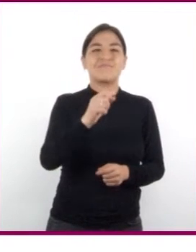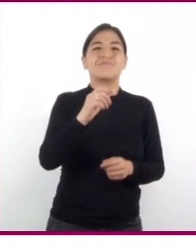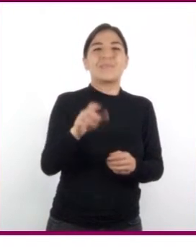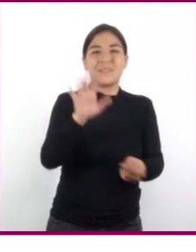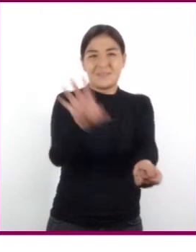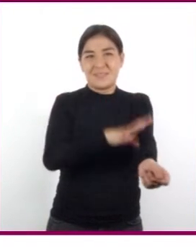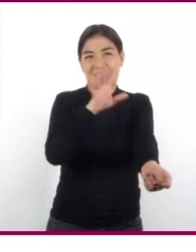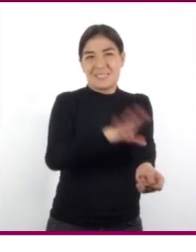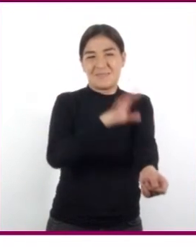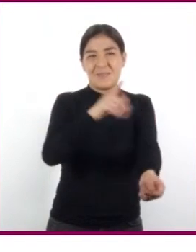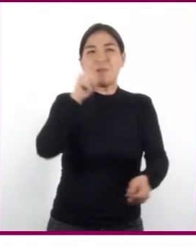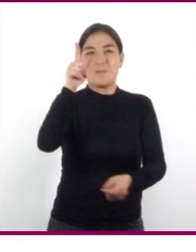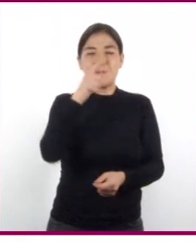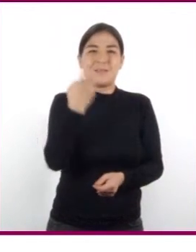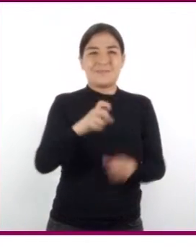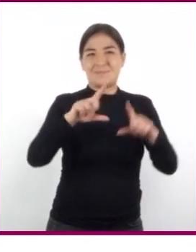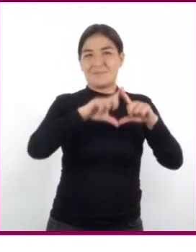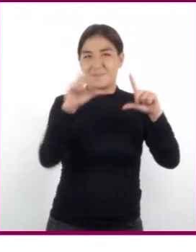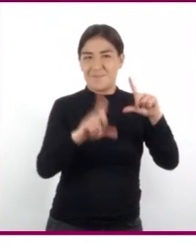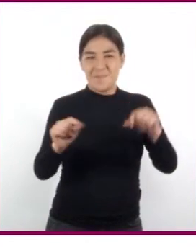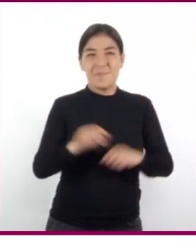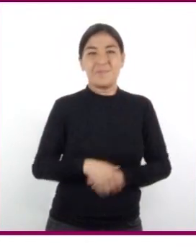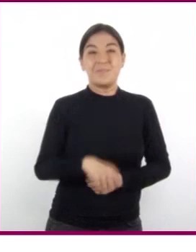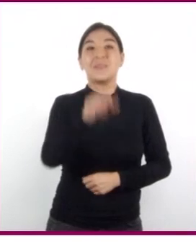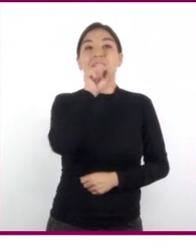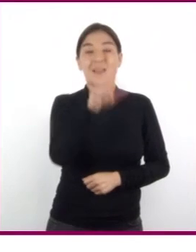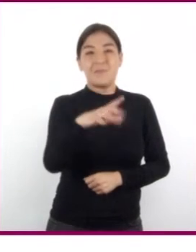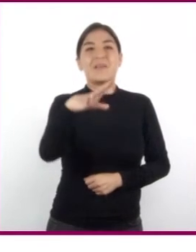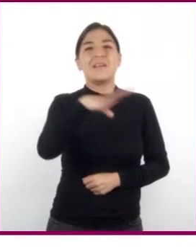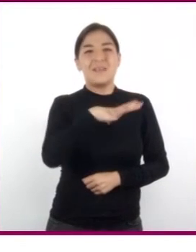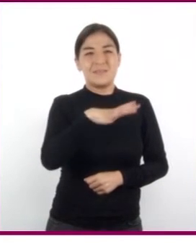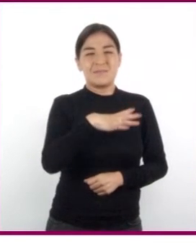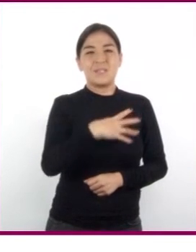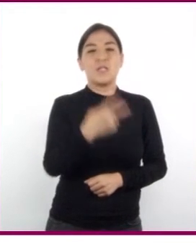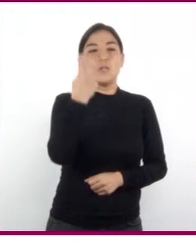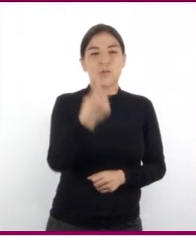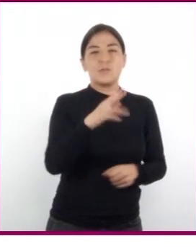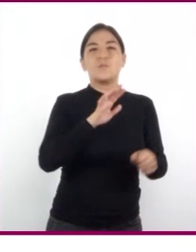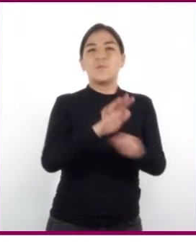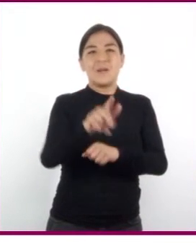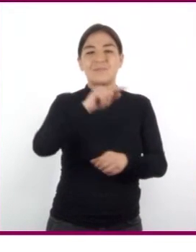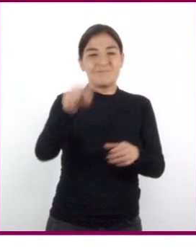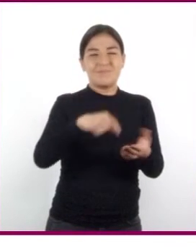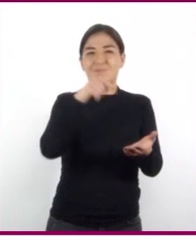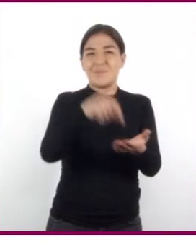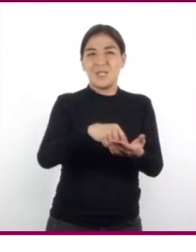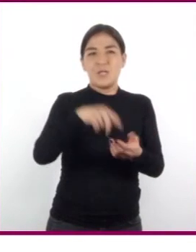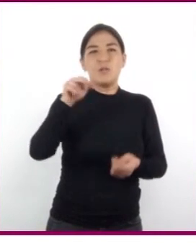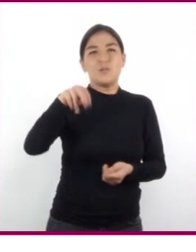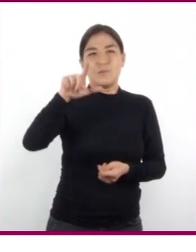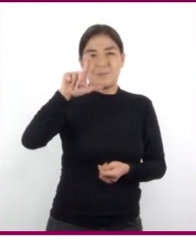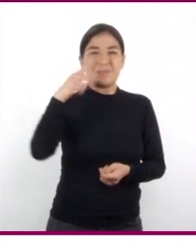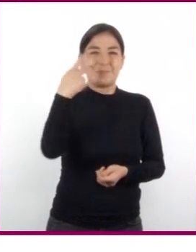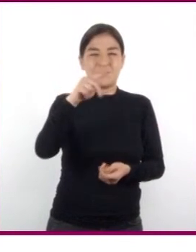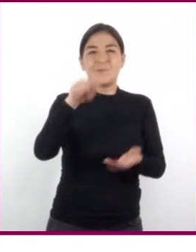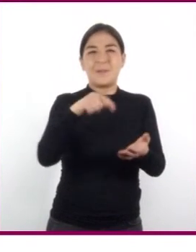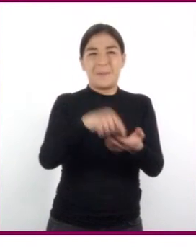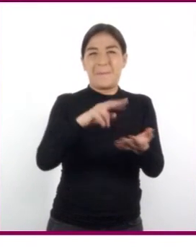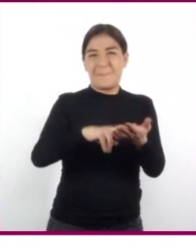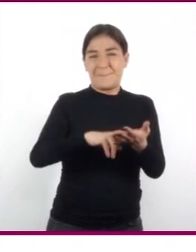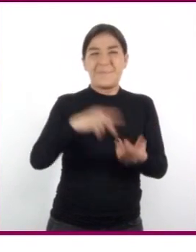eléctrica del país. También tenemos dos centrales nucleares en Laguna Verde, Veracruz,